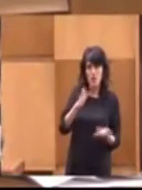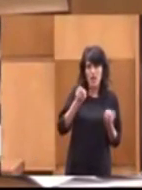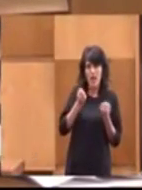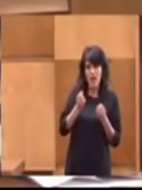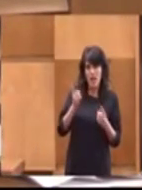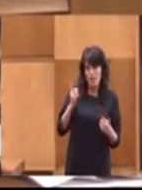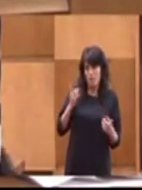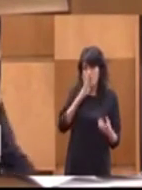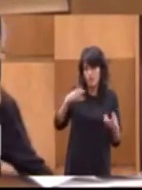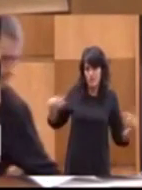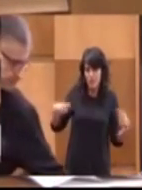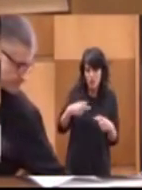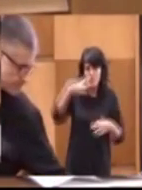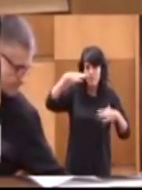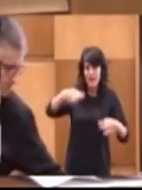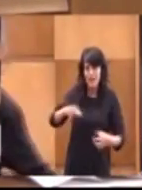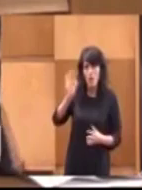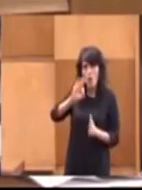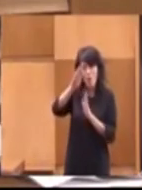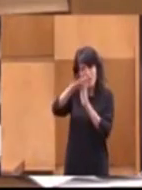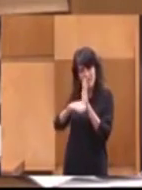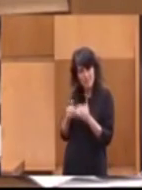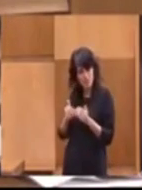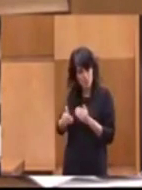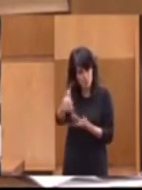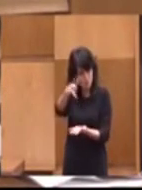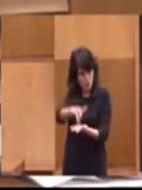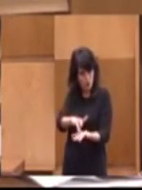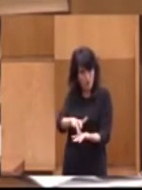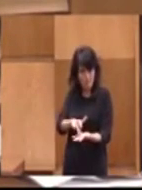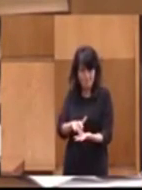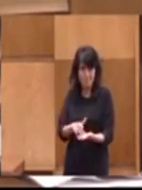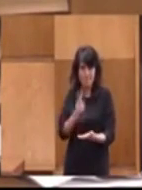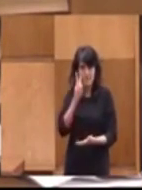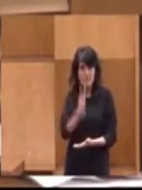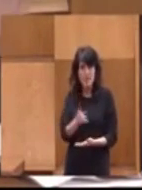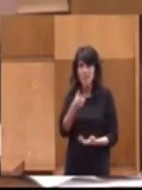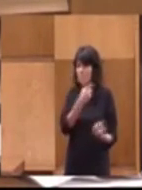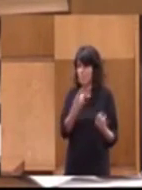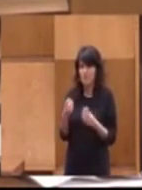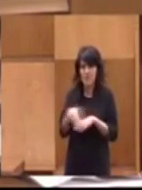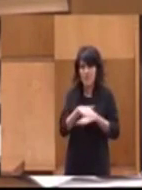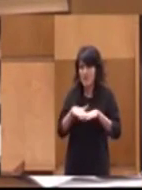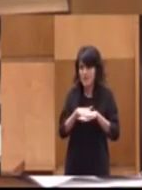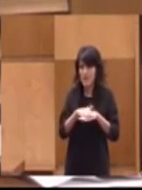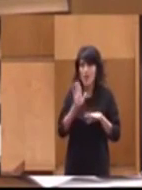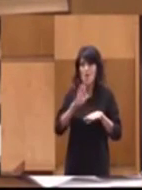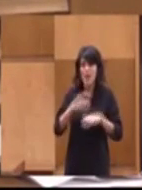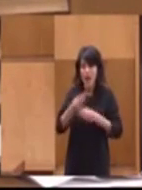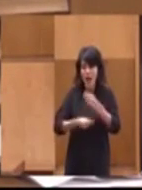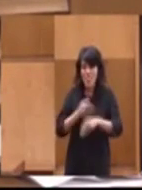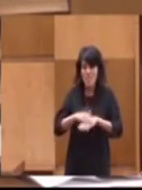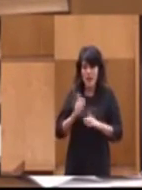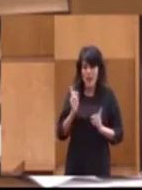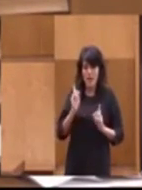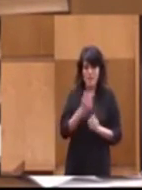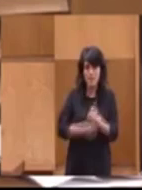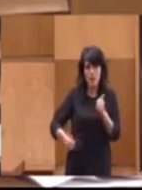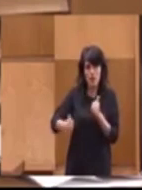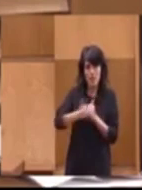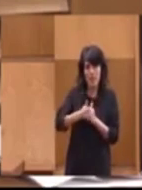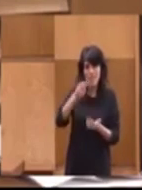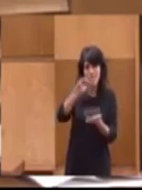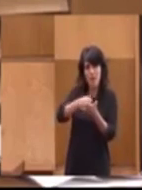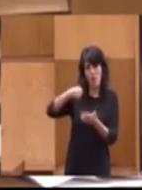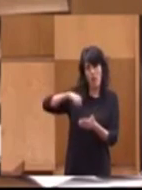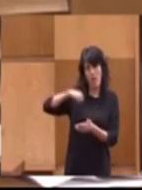riesgos de recortes, ante las nuevas medidas que se vaticinan. Es fundamental. Si se hizo precisamente para priorizar el pago de la deuda con la modificación